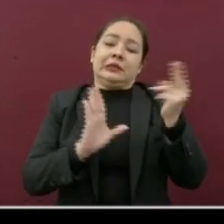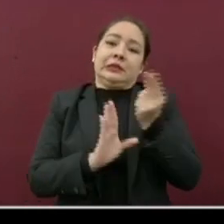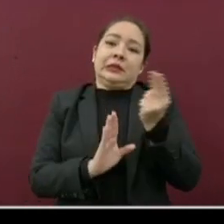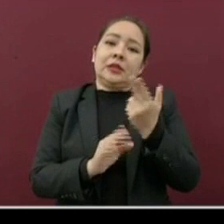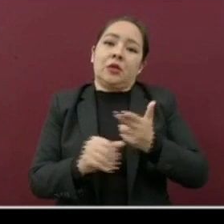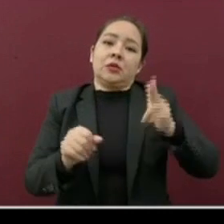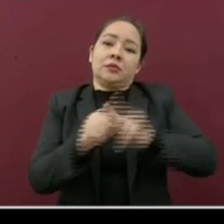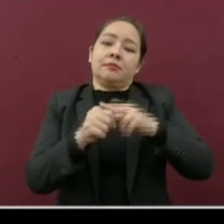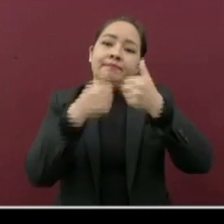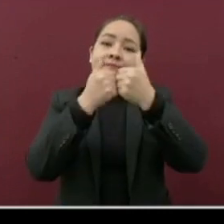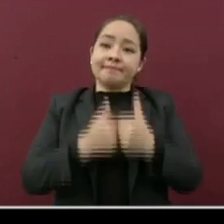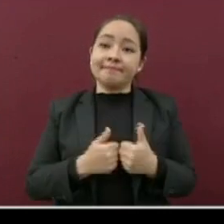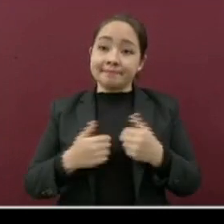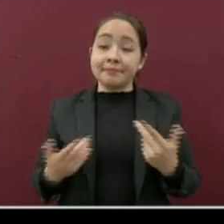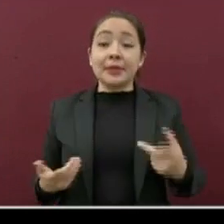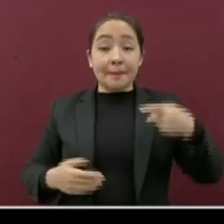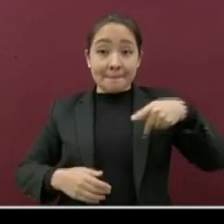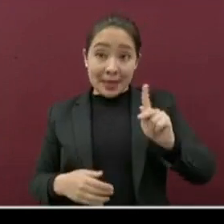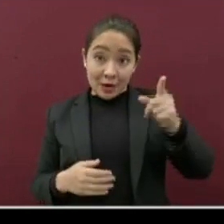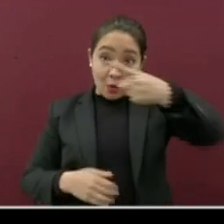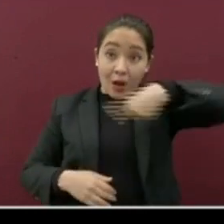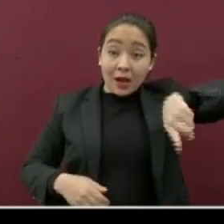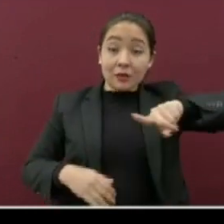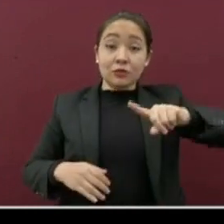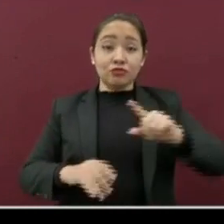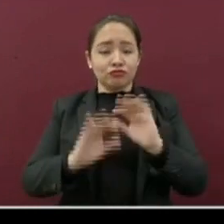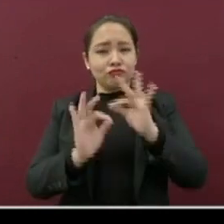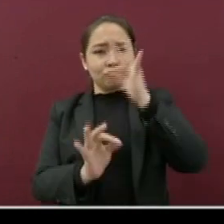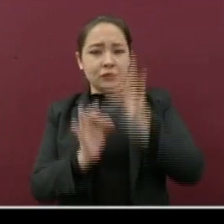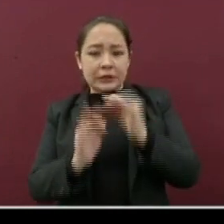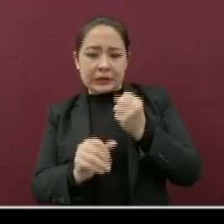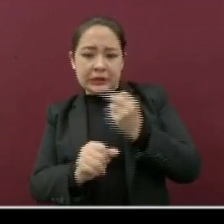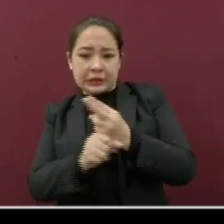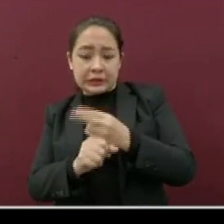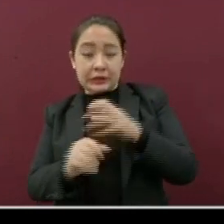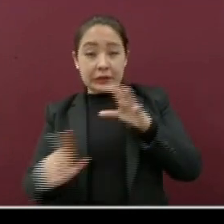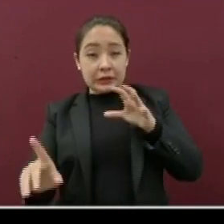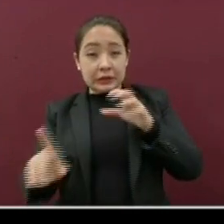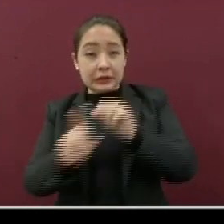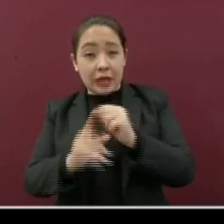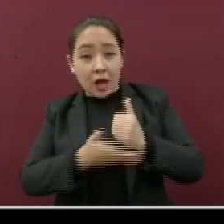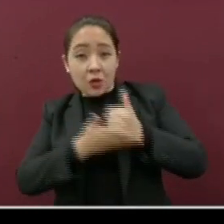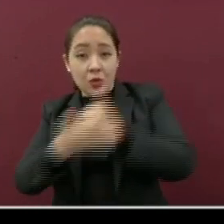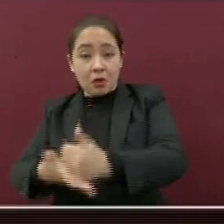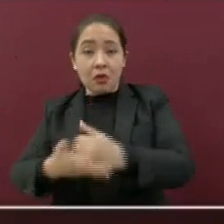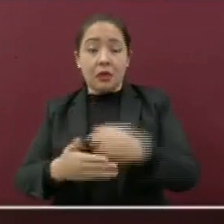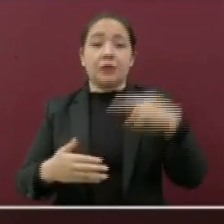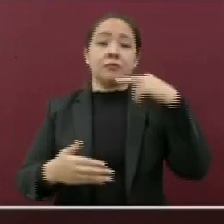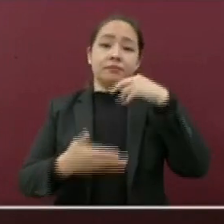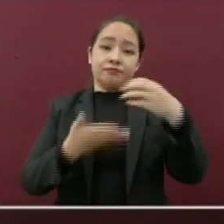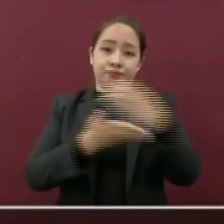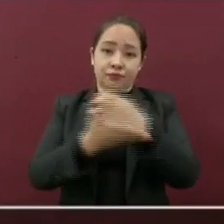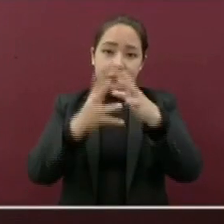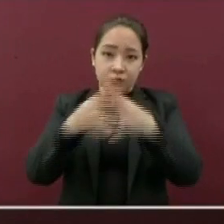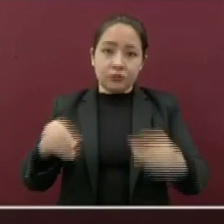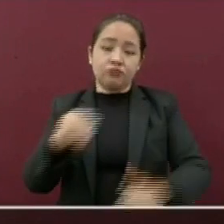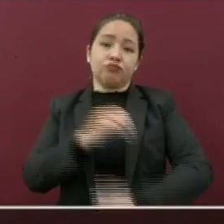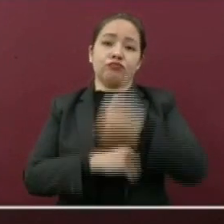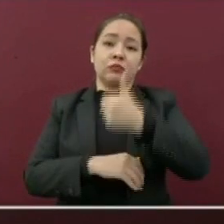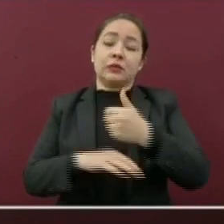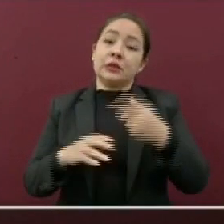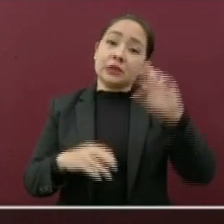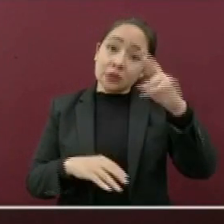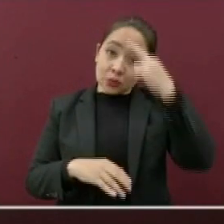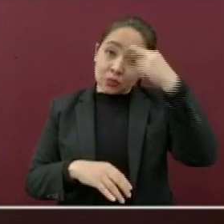hospitalización. Pero acudieron a tiempo y se recuperaron. No lo tomen a la ligera. De la oportunidad de su atención